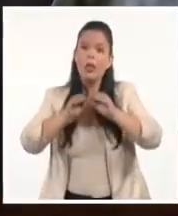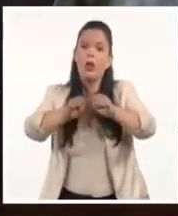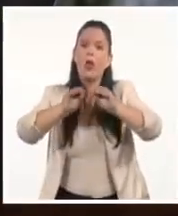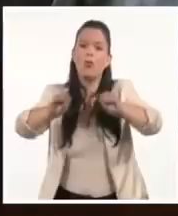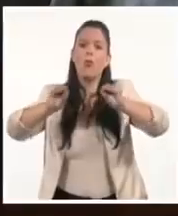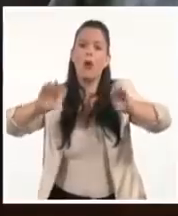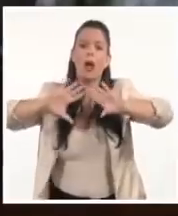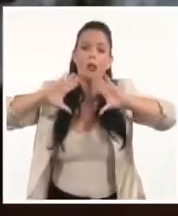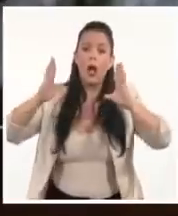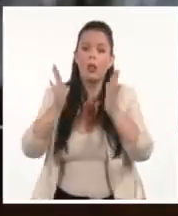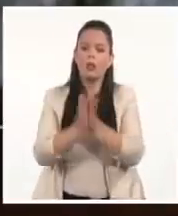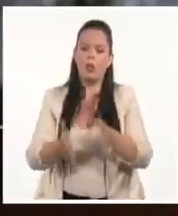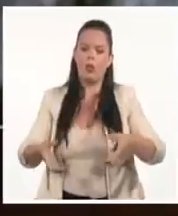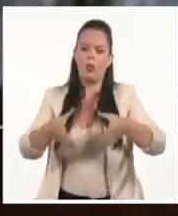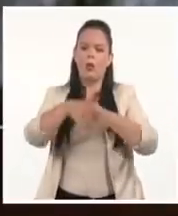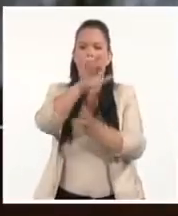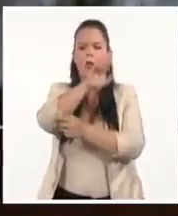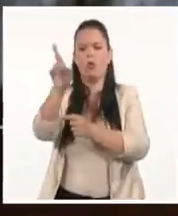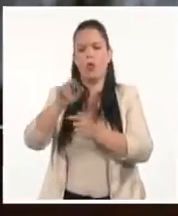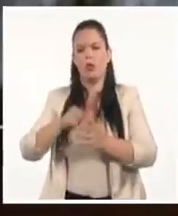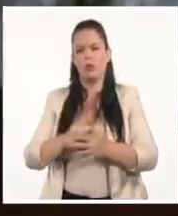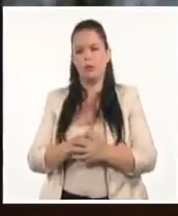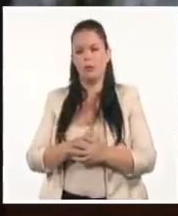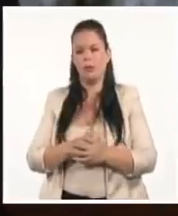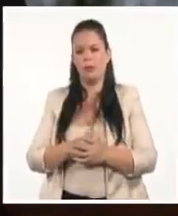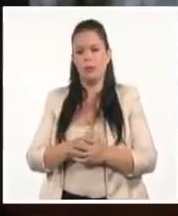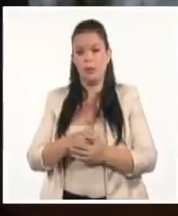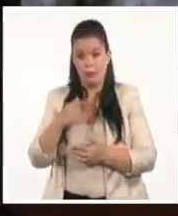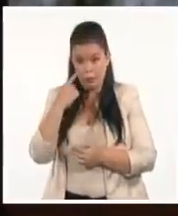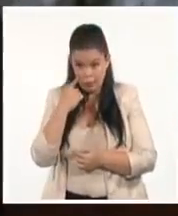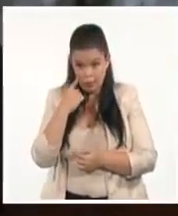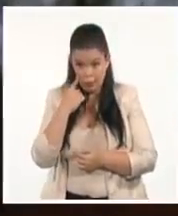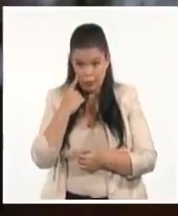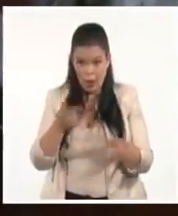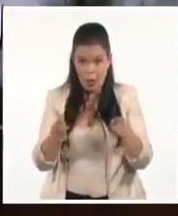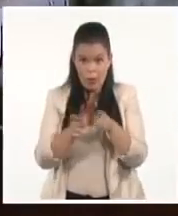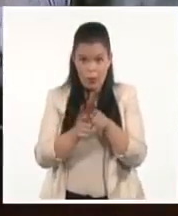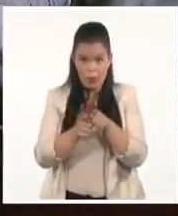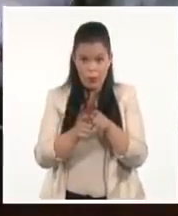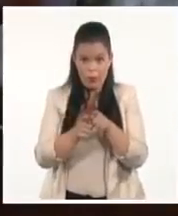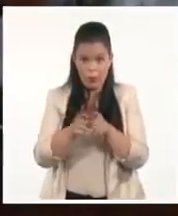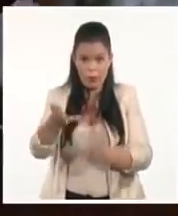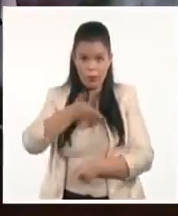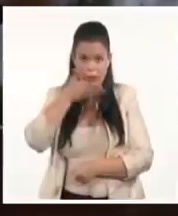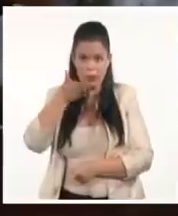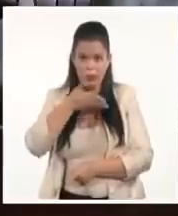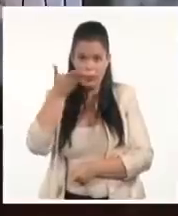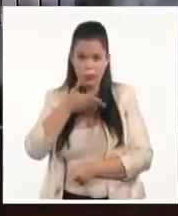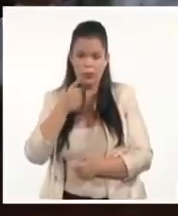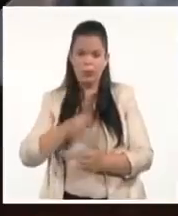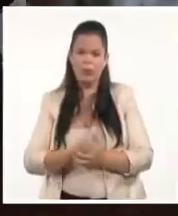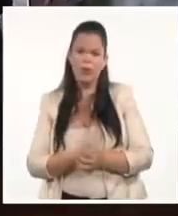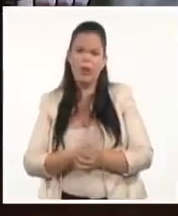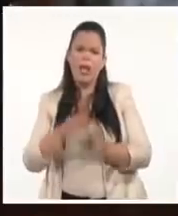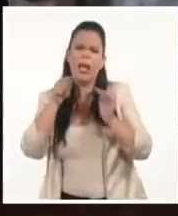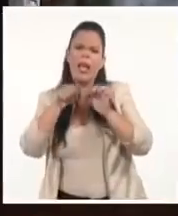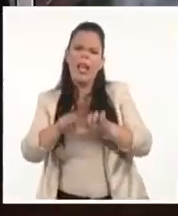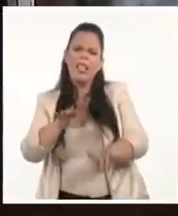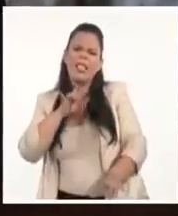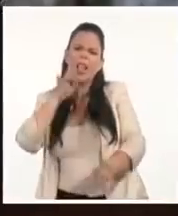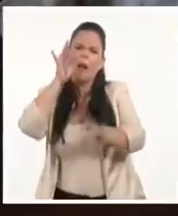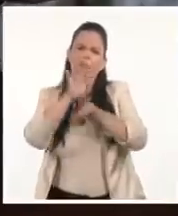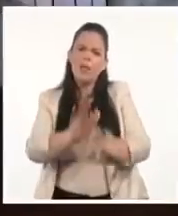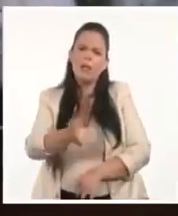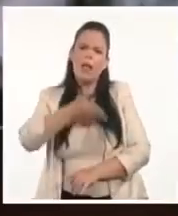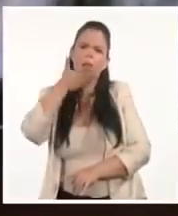Esta comparecencia, este fragmento de la comparecencia, lo que acabamos de ver ahora, pero en general, esta intervención comenzó a las 4 de la tarde.